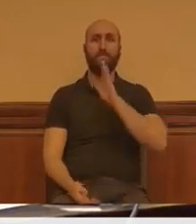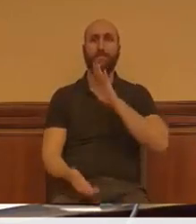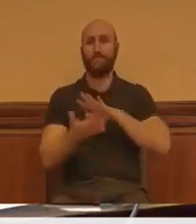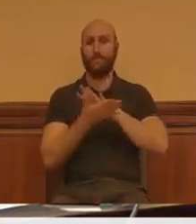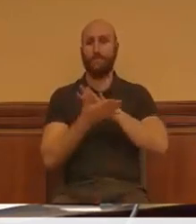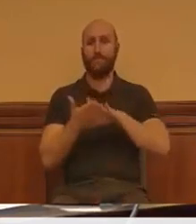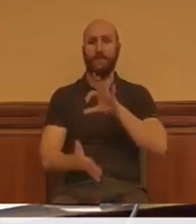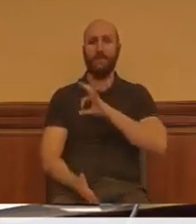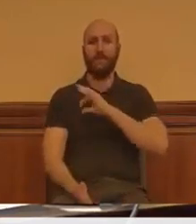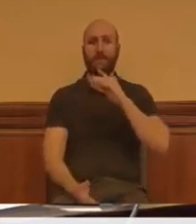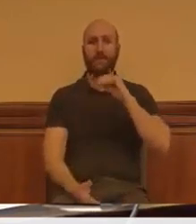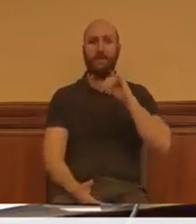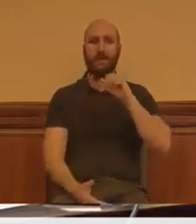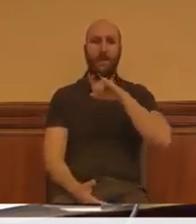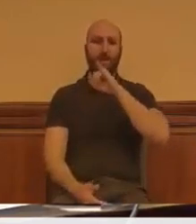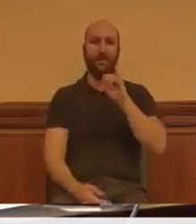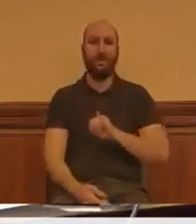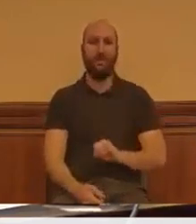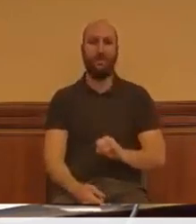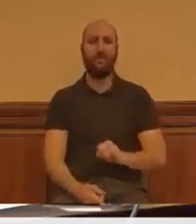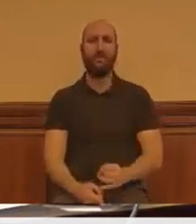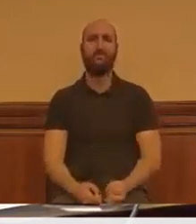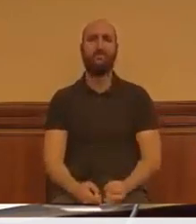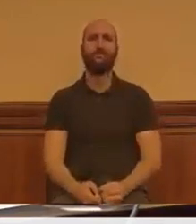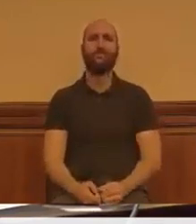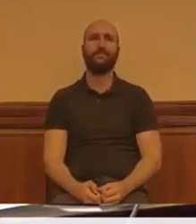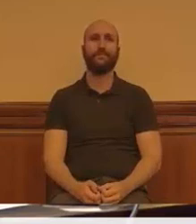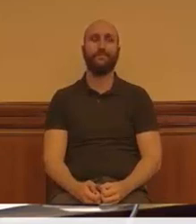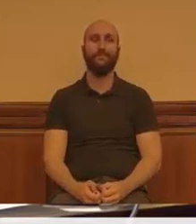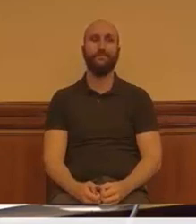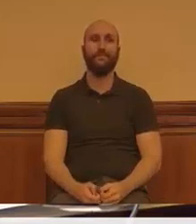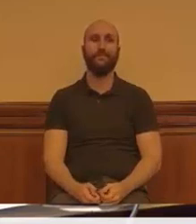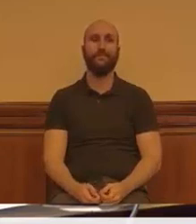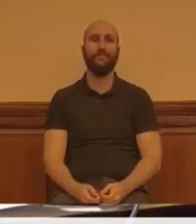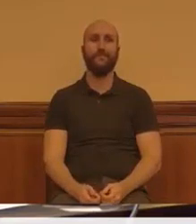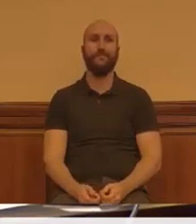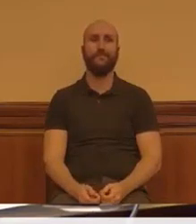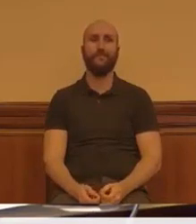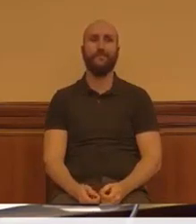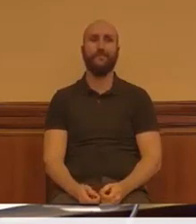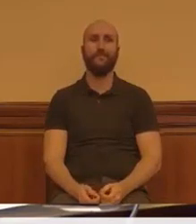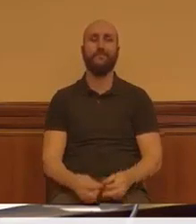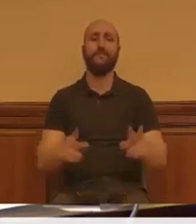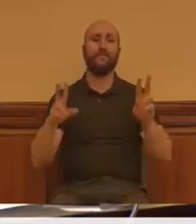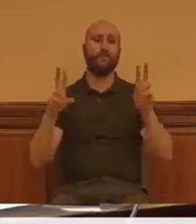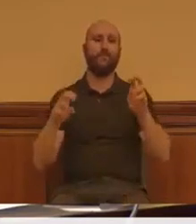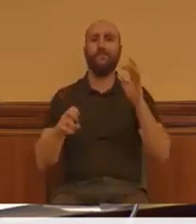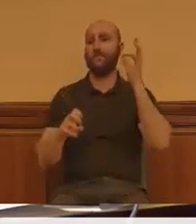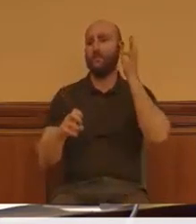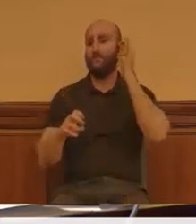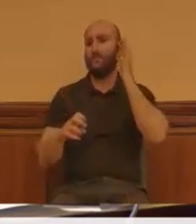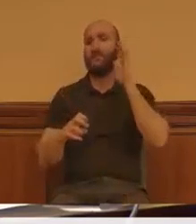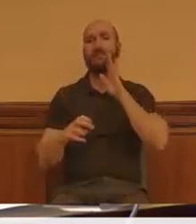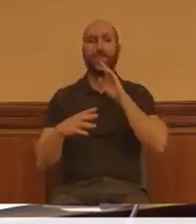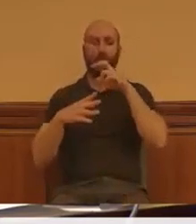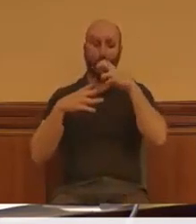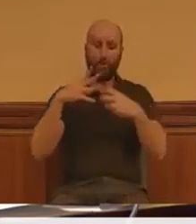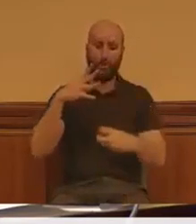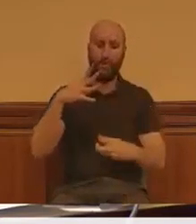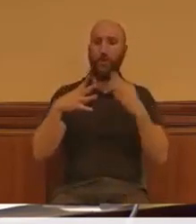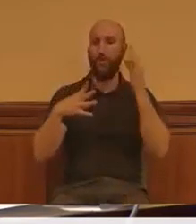sobre las mujeres que ha citado, mujeres deportistas,